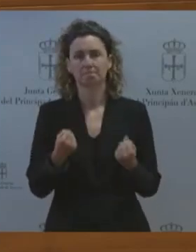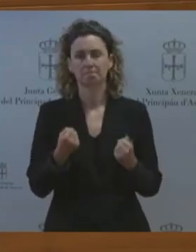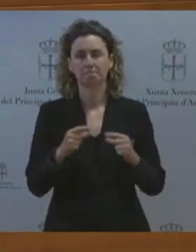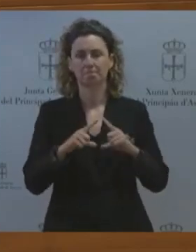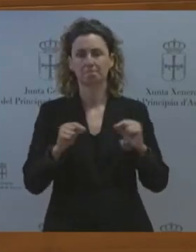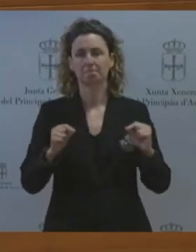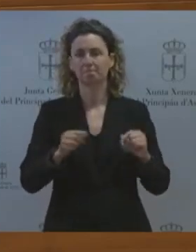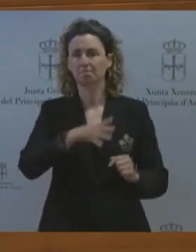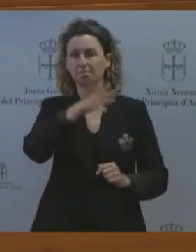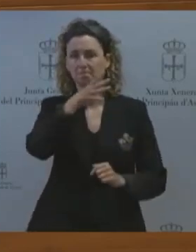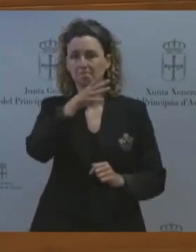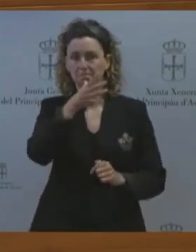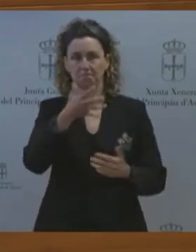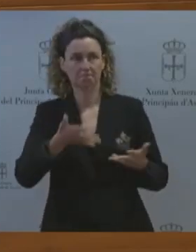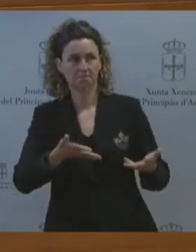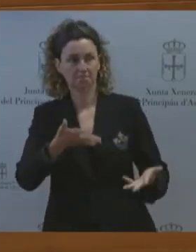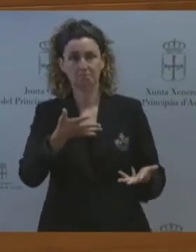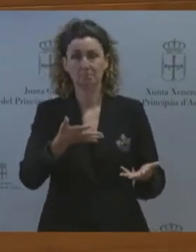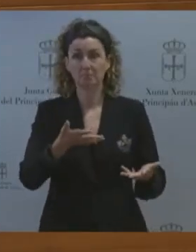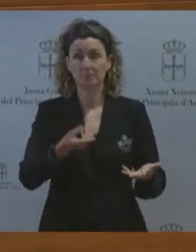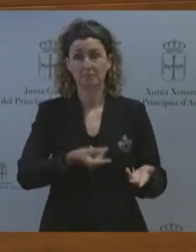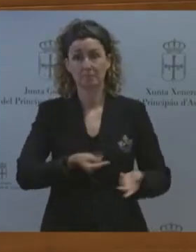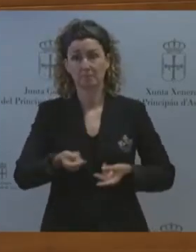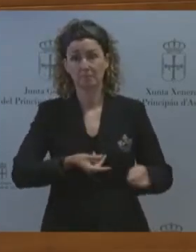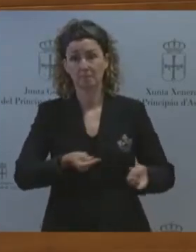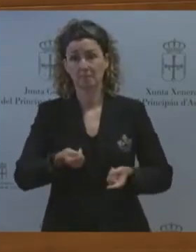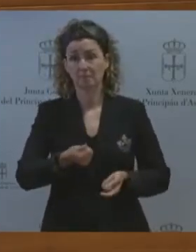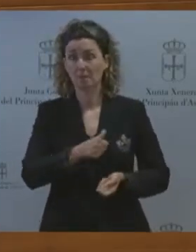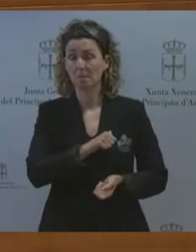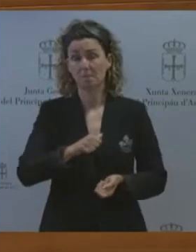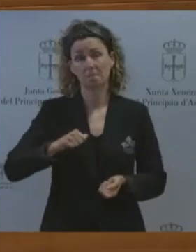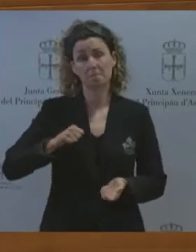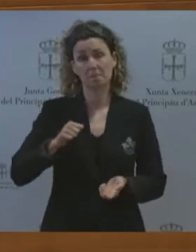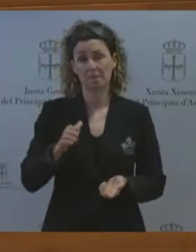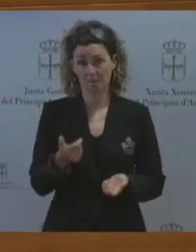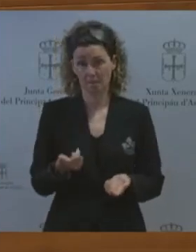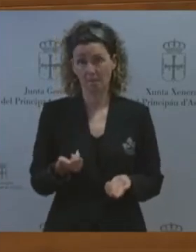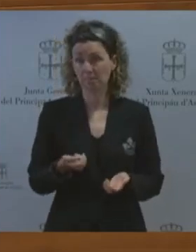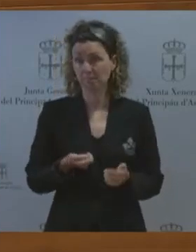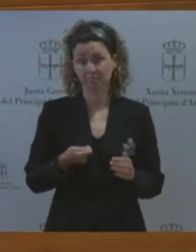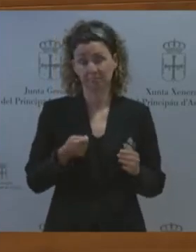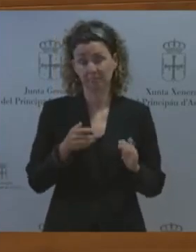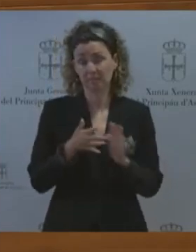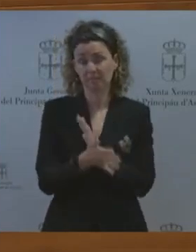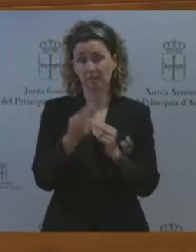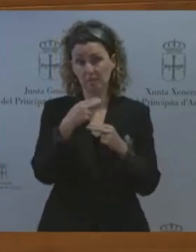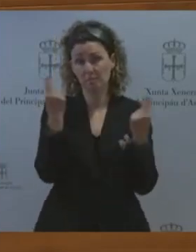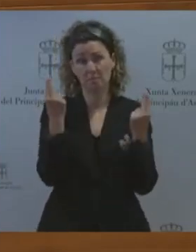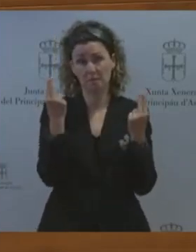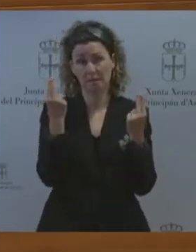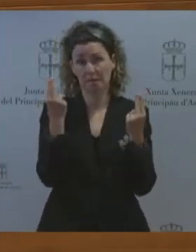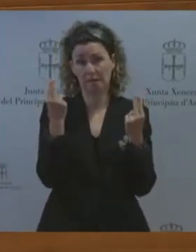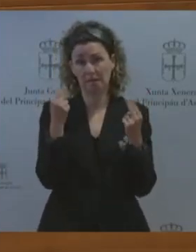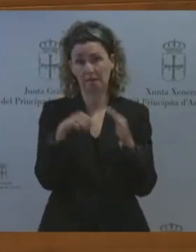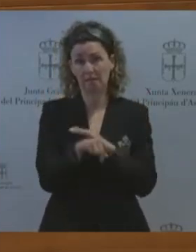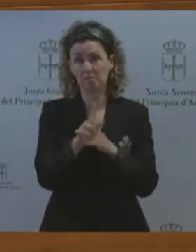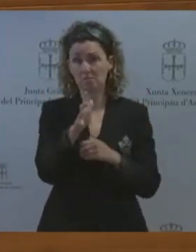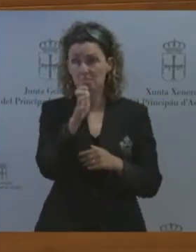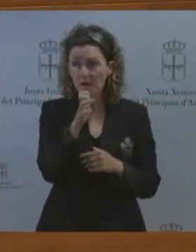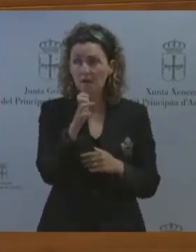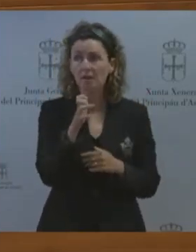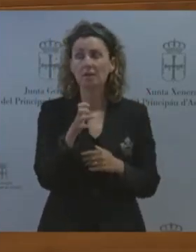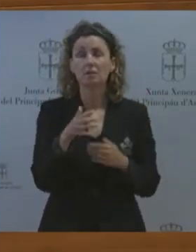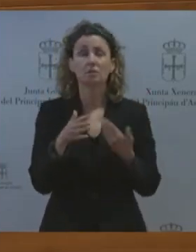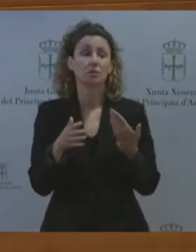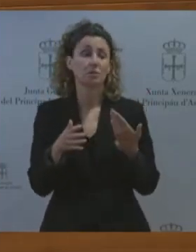de pacientes a la privada consecuencia de la mala gestión que ha llevado a incremento sin precedentes de casi el 60%